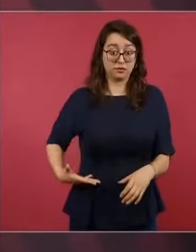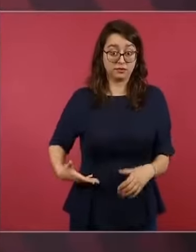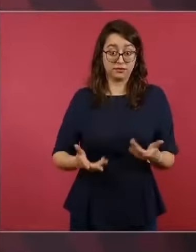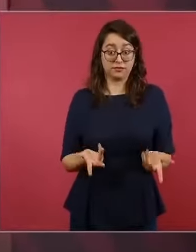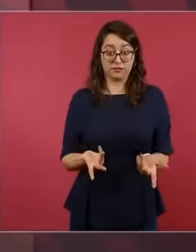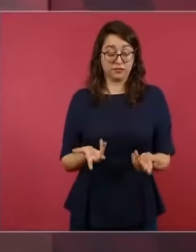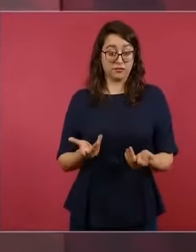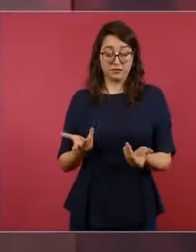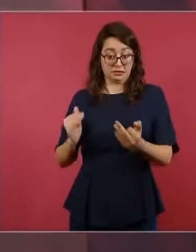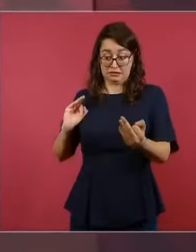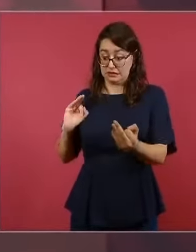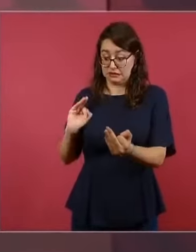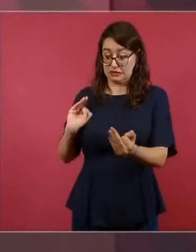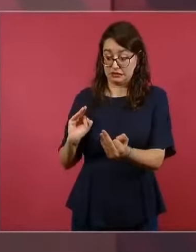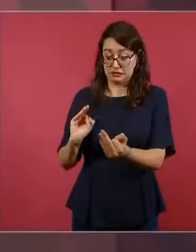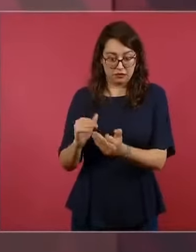entonces ya es poco tiempo.